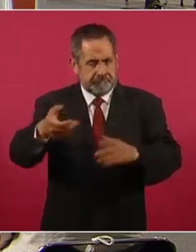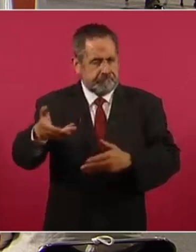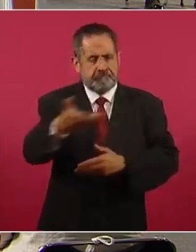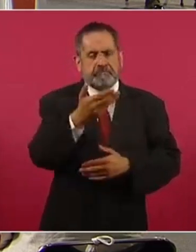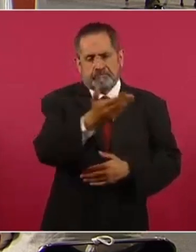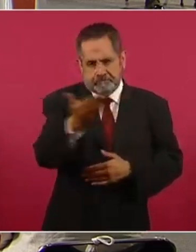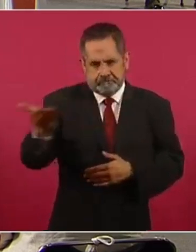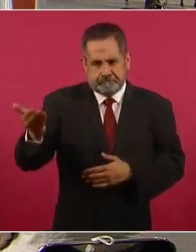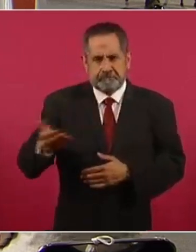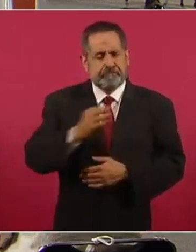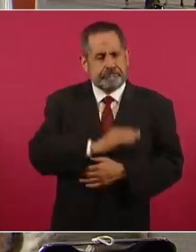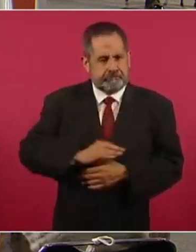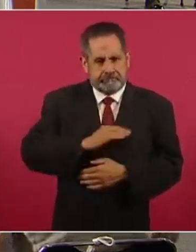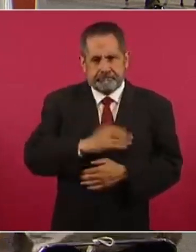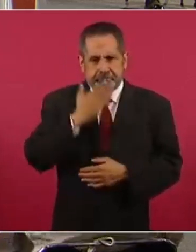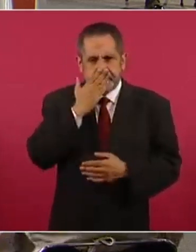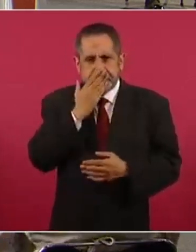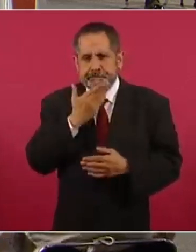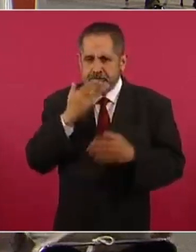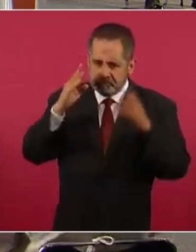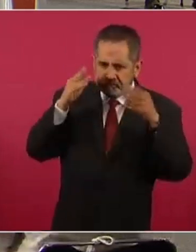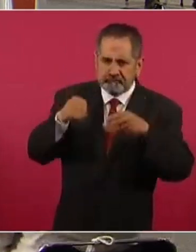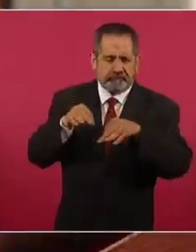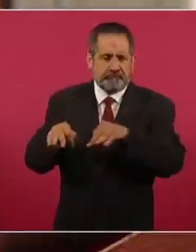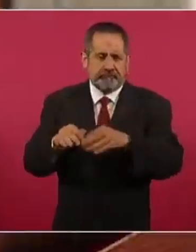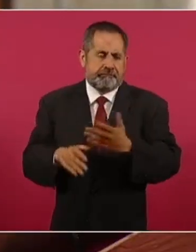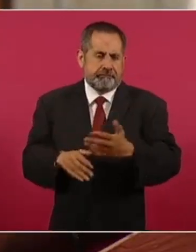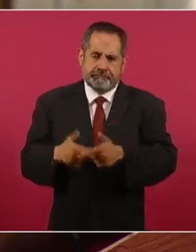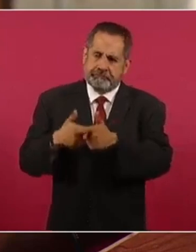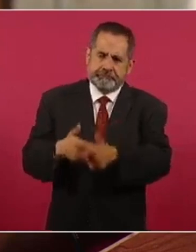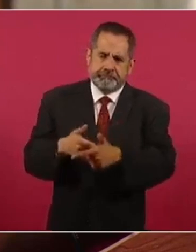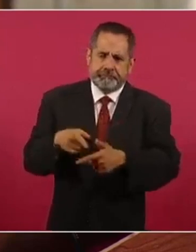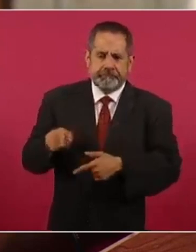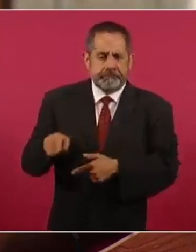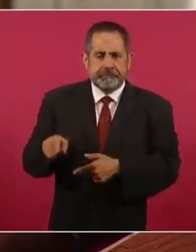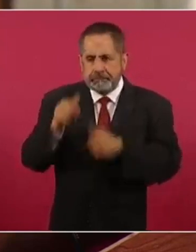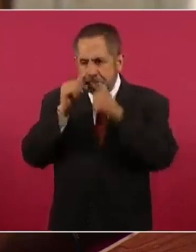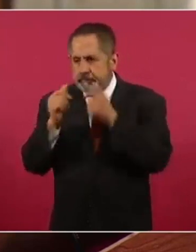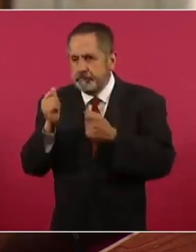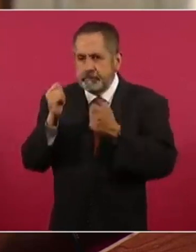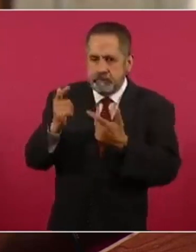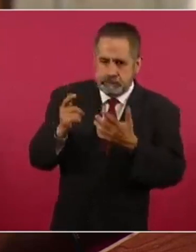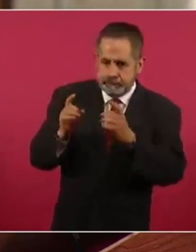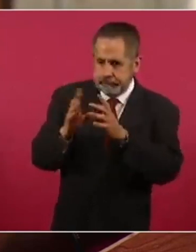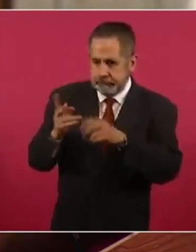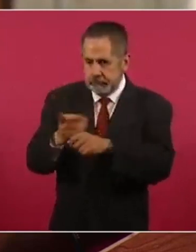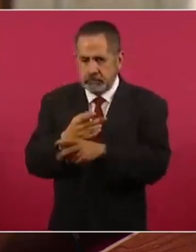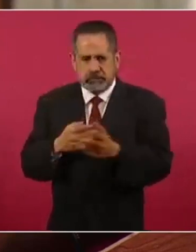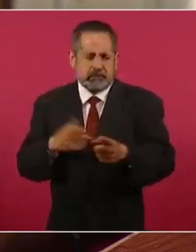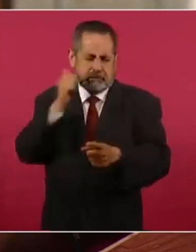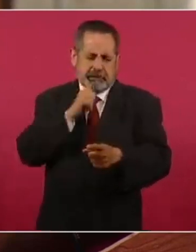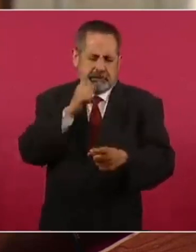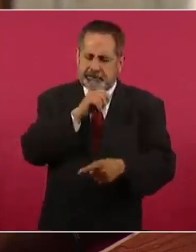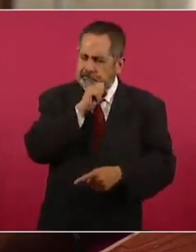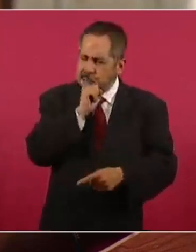felicitarles por su trabajo y hay que seguir ahí atentos pendientes como lo han hecho